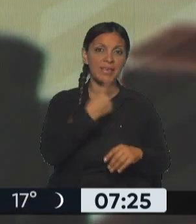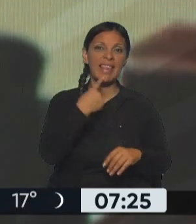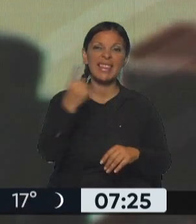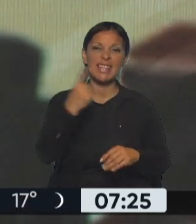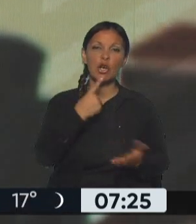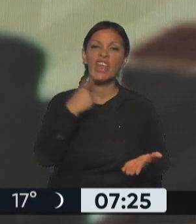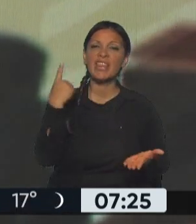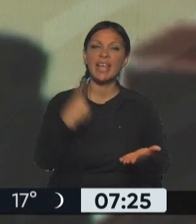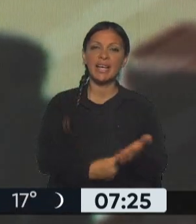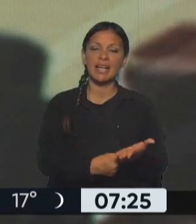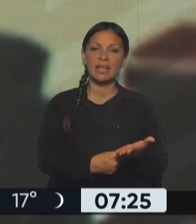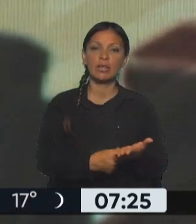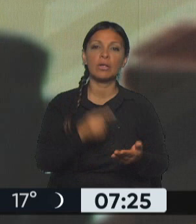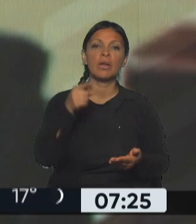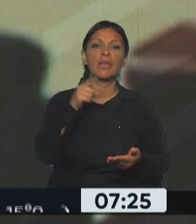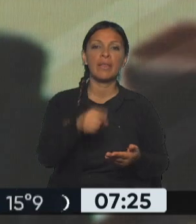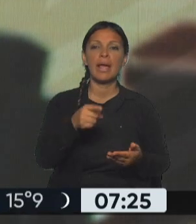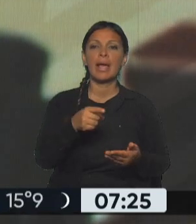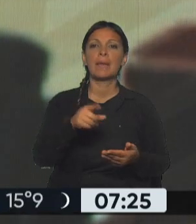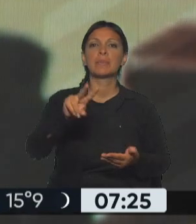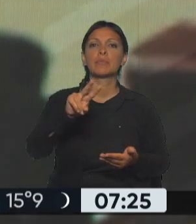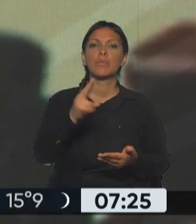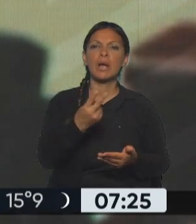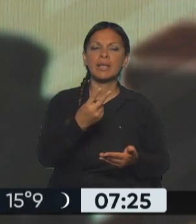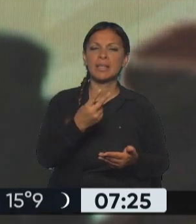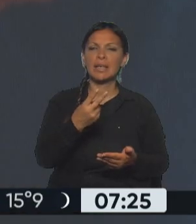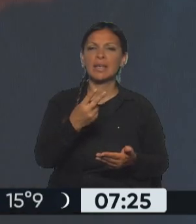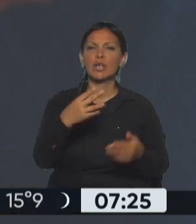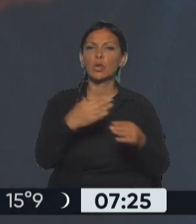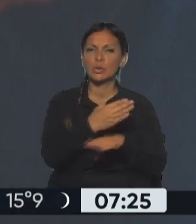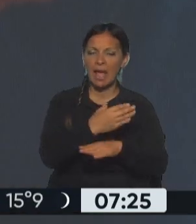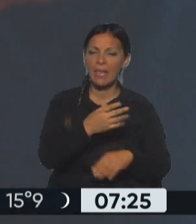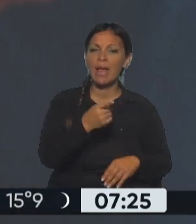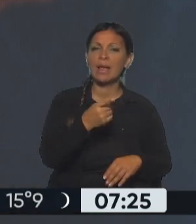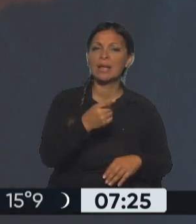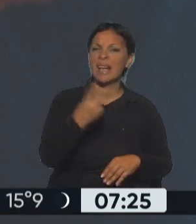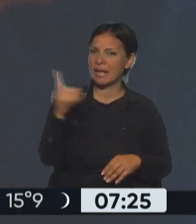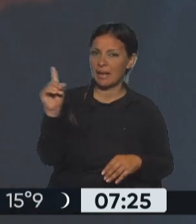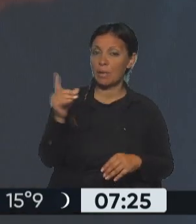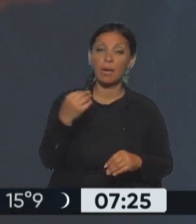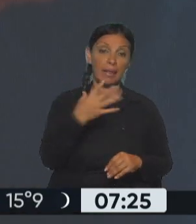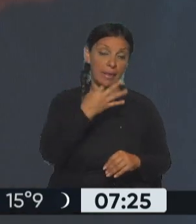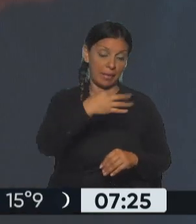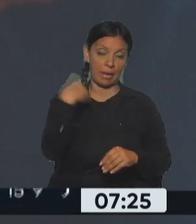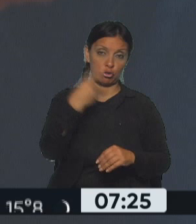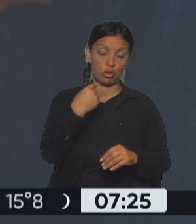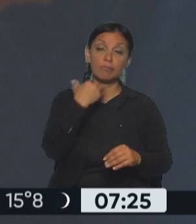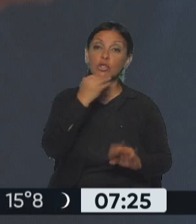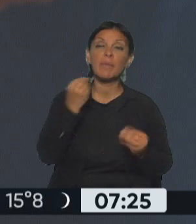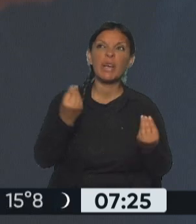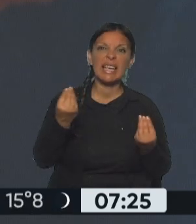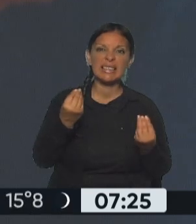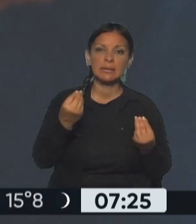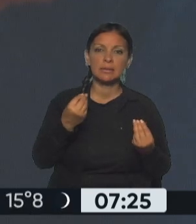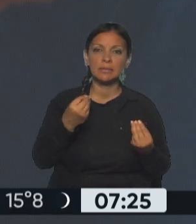decreto de muerte cruzada preparada. Pero no rarísimo, porque los que no siguen, los que no seguimos la política internacional día a día,